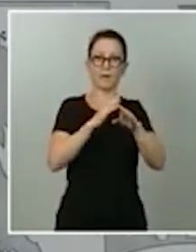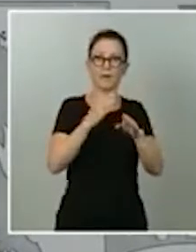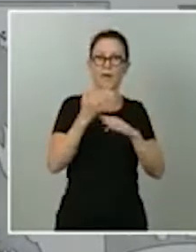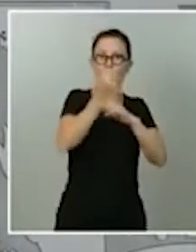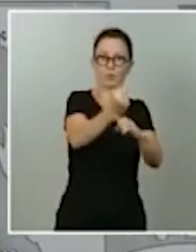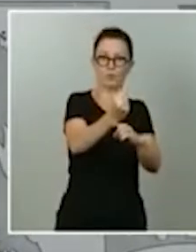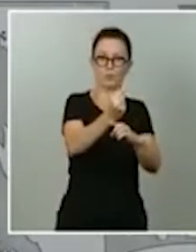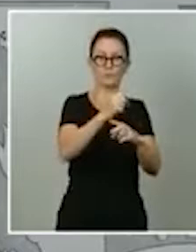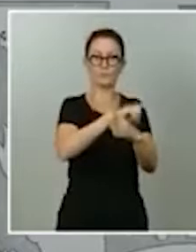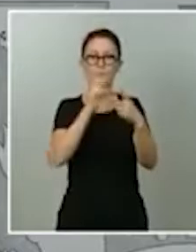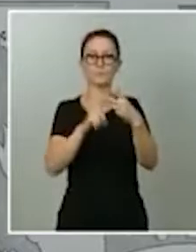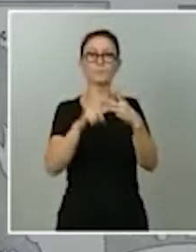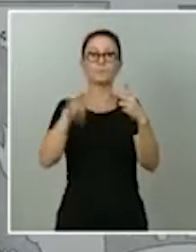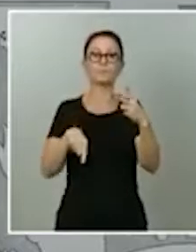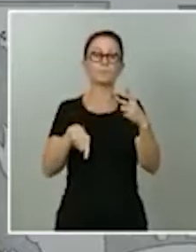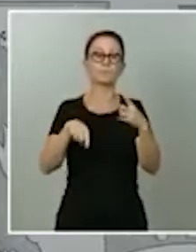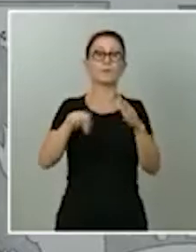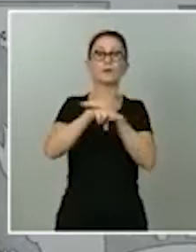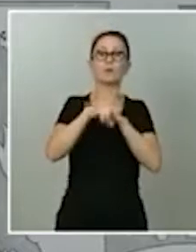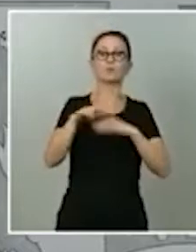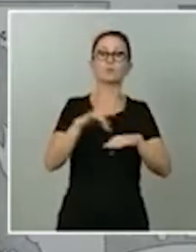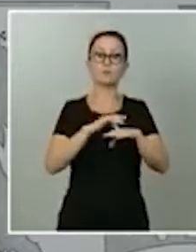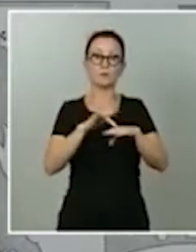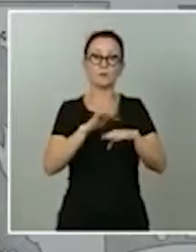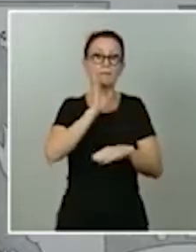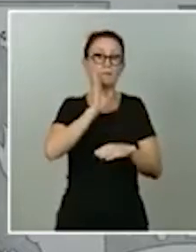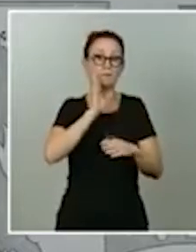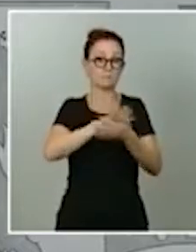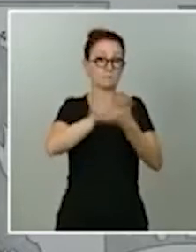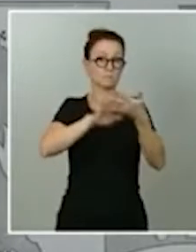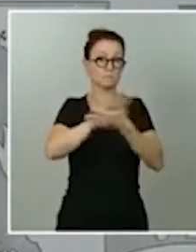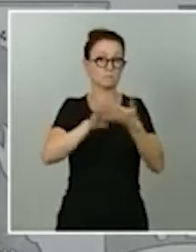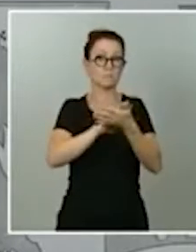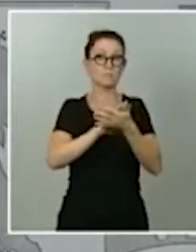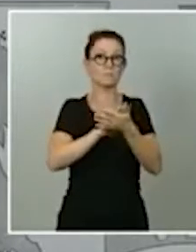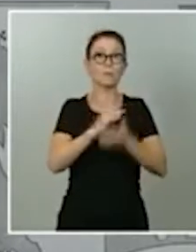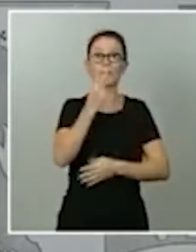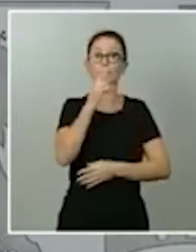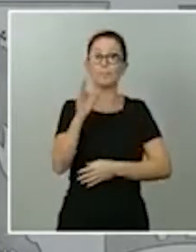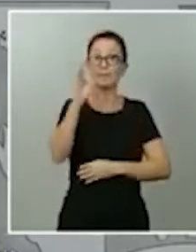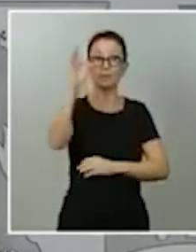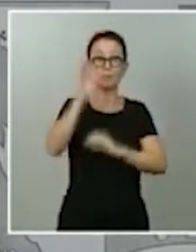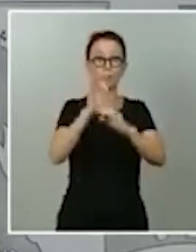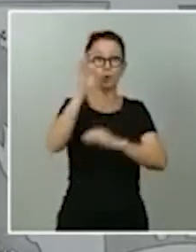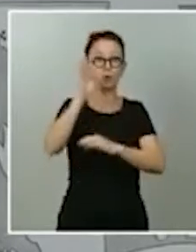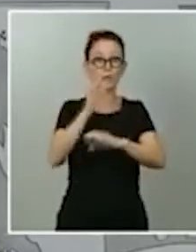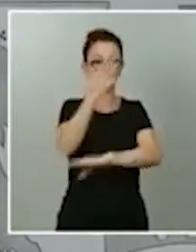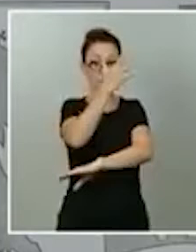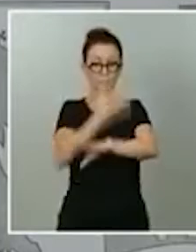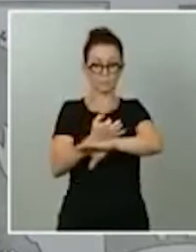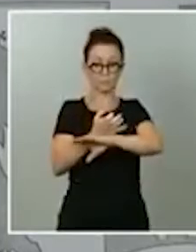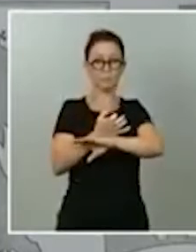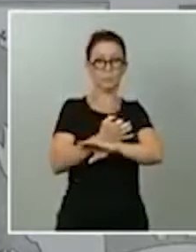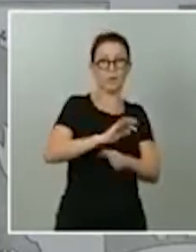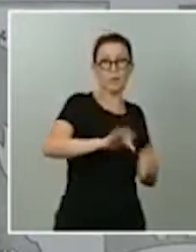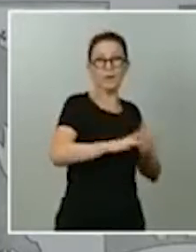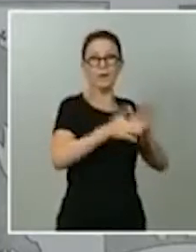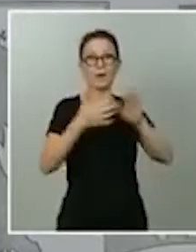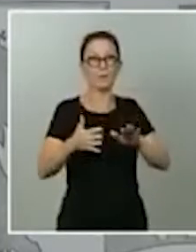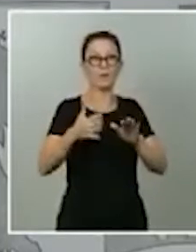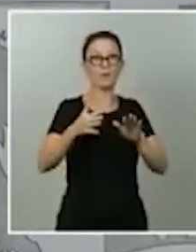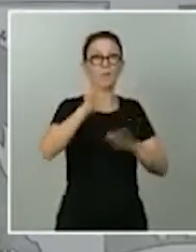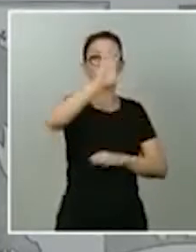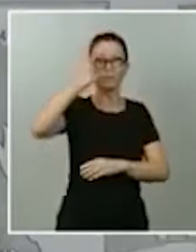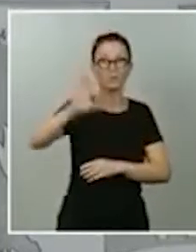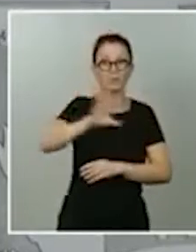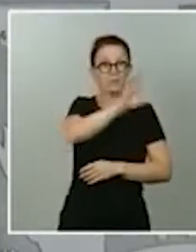los medios digitales. Lo he dicho antes. Con un 20% de descarga de la aplicación en todos los territorios de nuestro país, podríamos